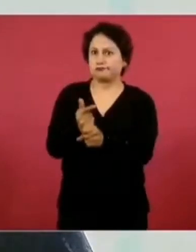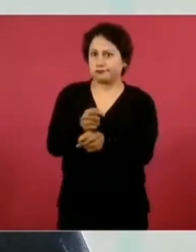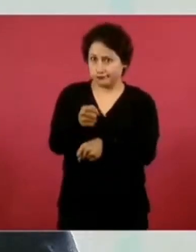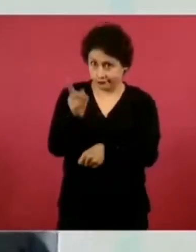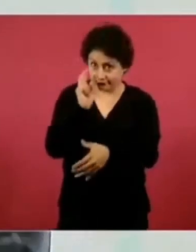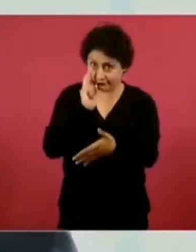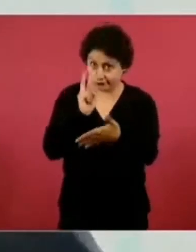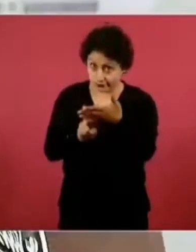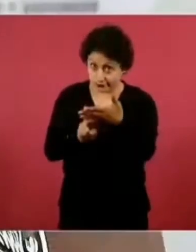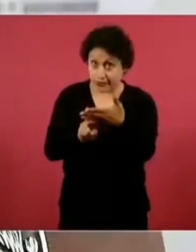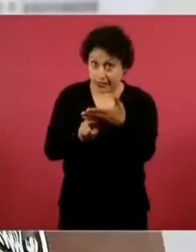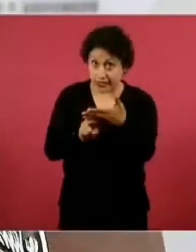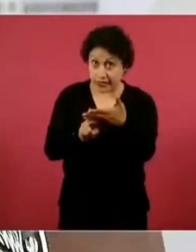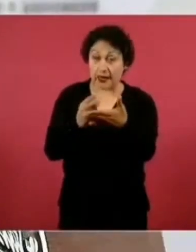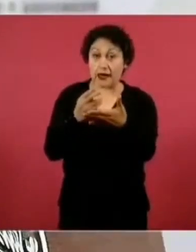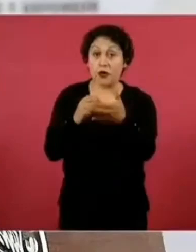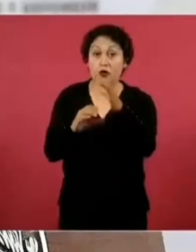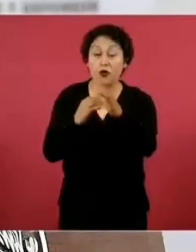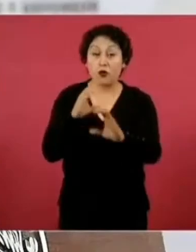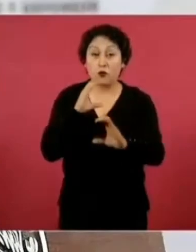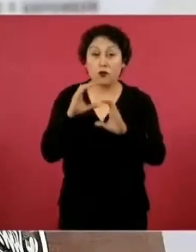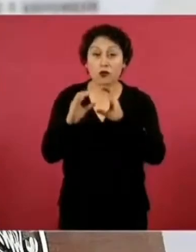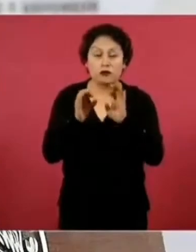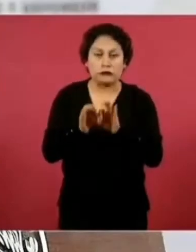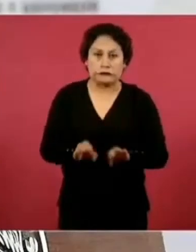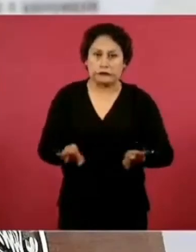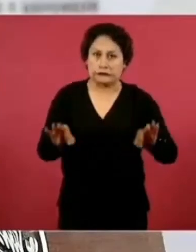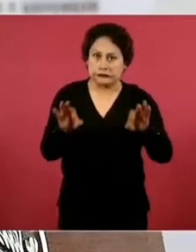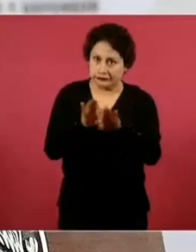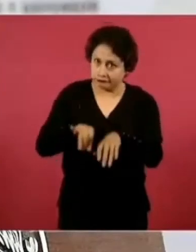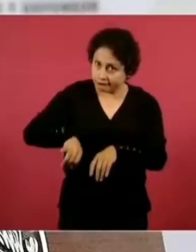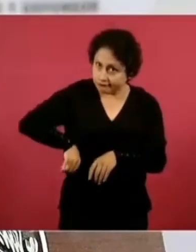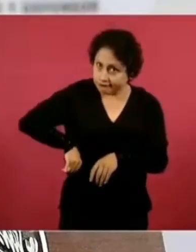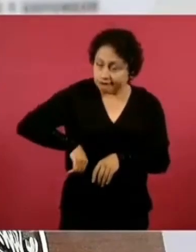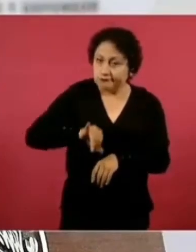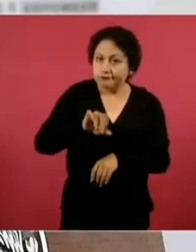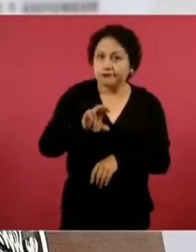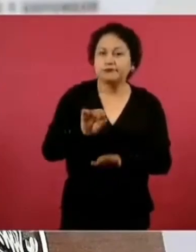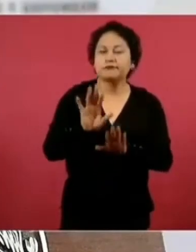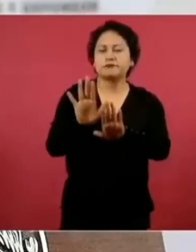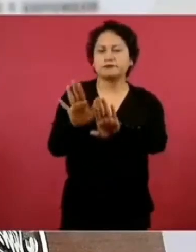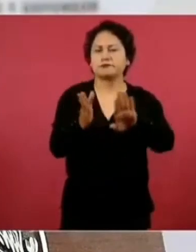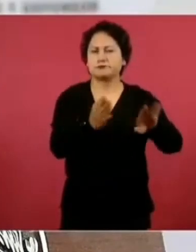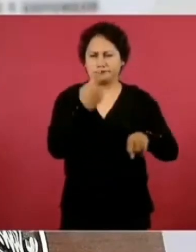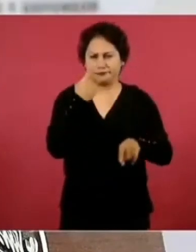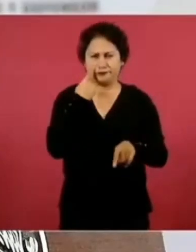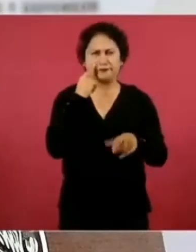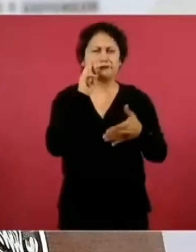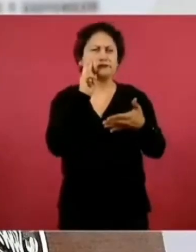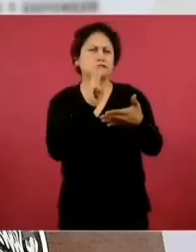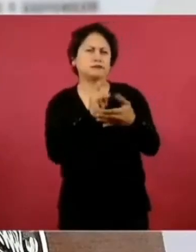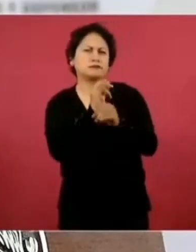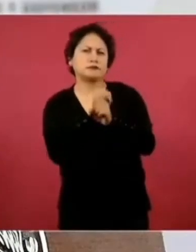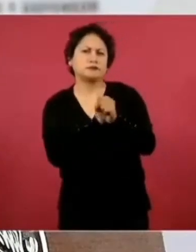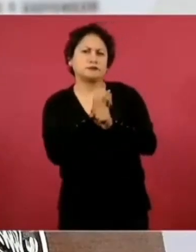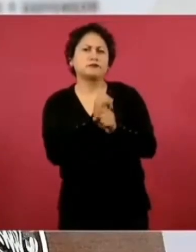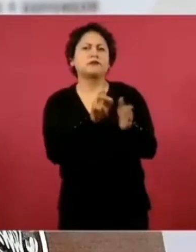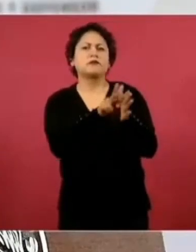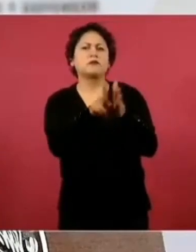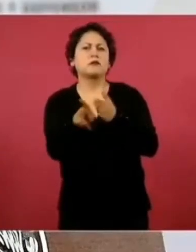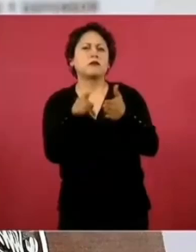columna lo vamos a entender mejor. Aquí ella tituló Pueblo aguanta, los estudiantes se levantan,